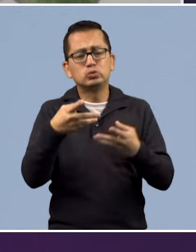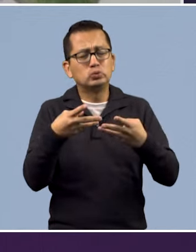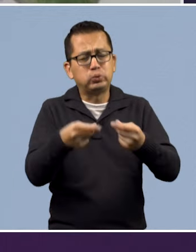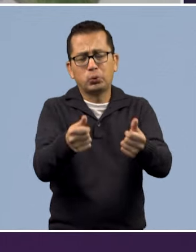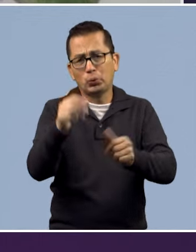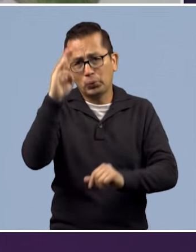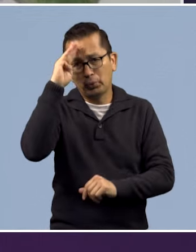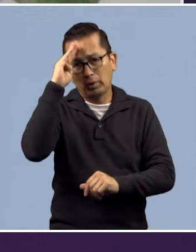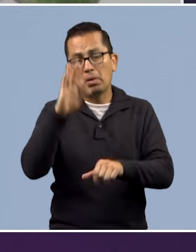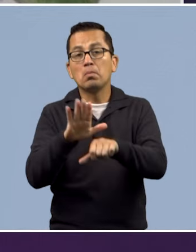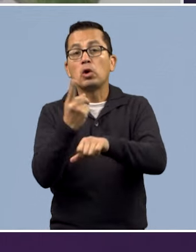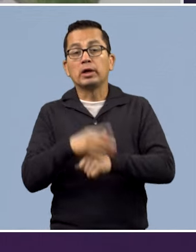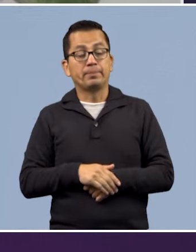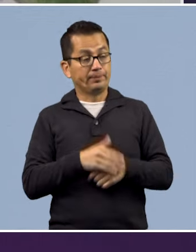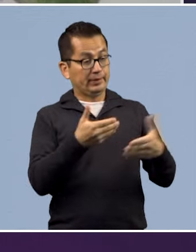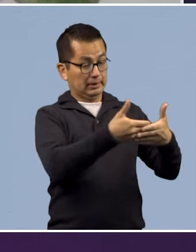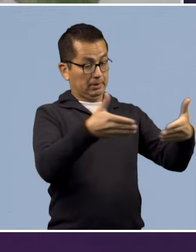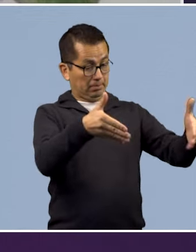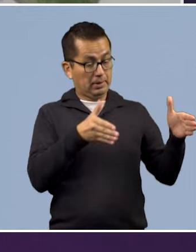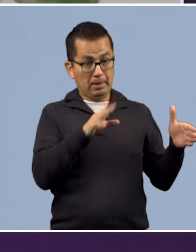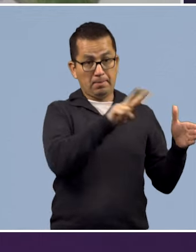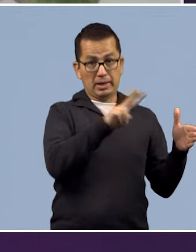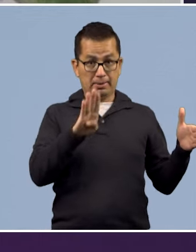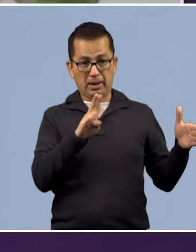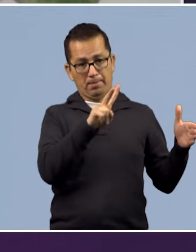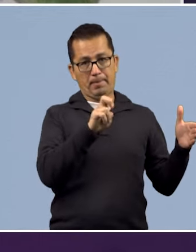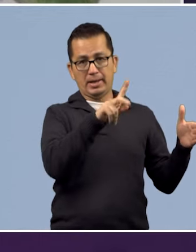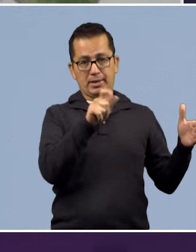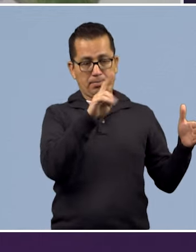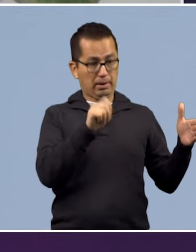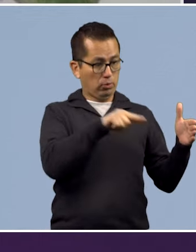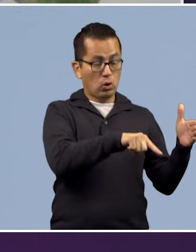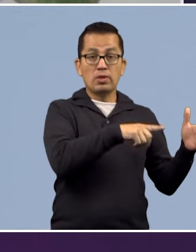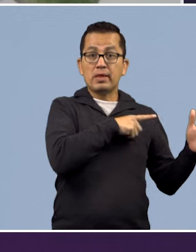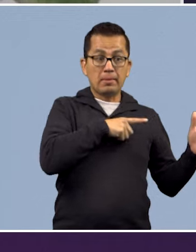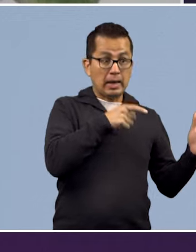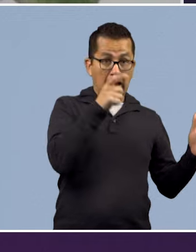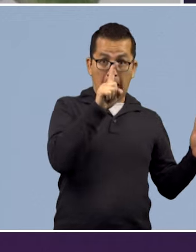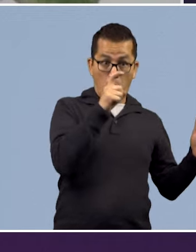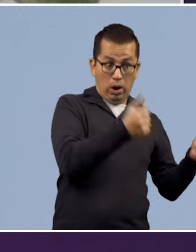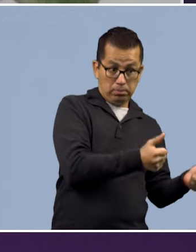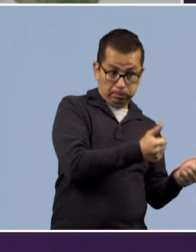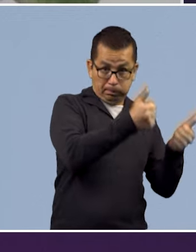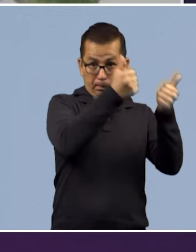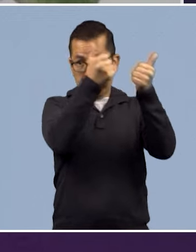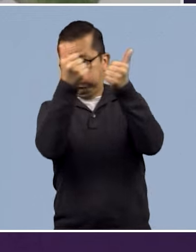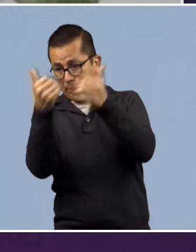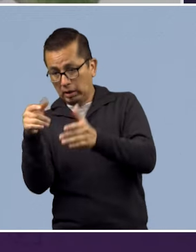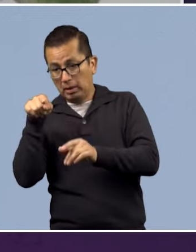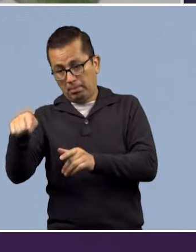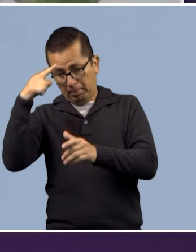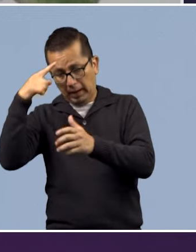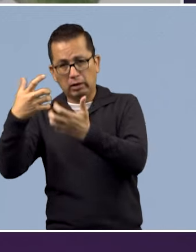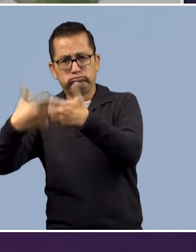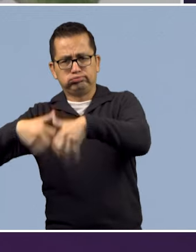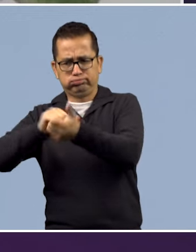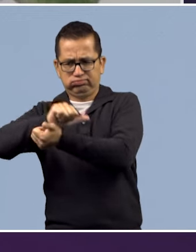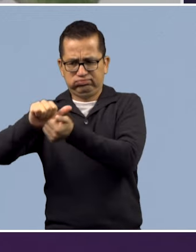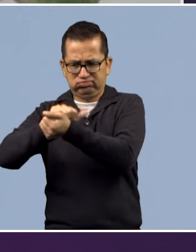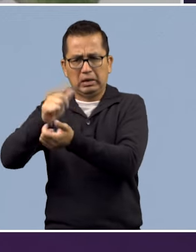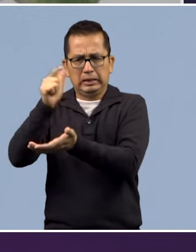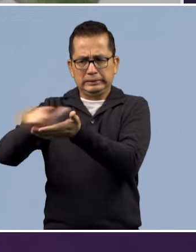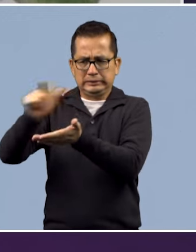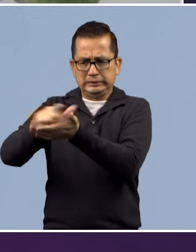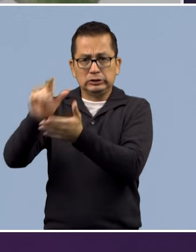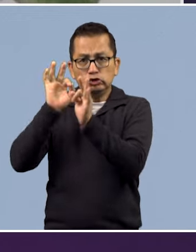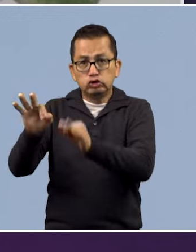Bravo, se necesita subir el agua que está en la presa de Valle de Bravo a la planta potabilizadora Los Berros, y hay un desnivel de